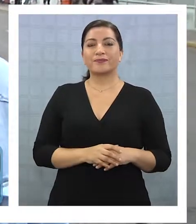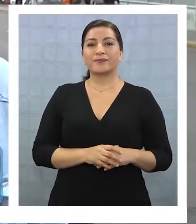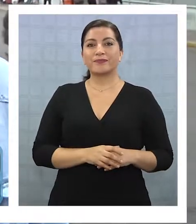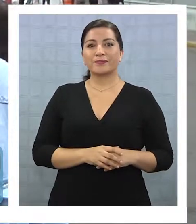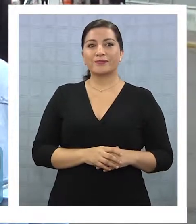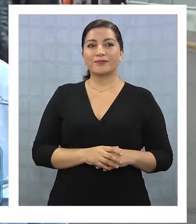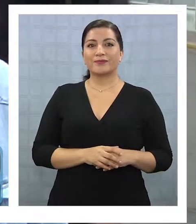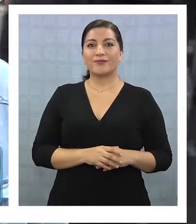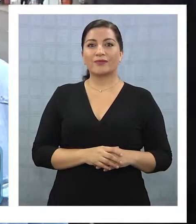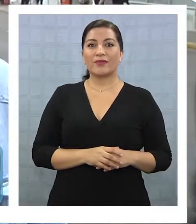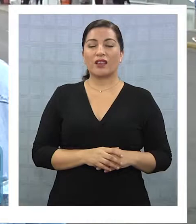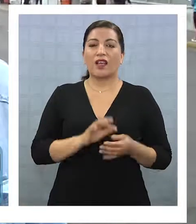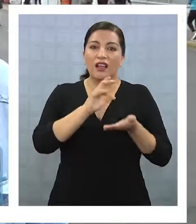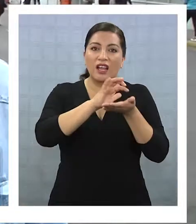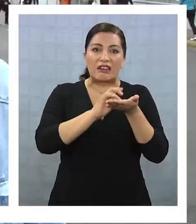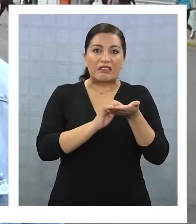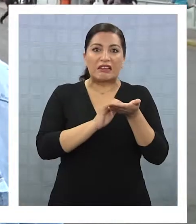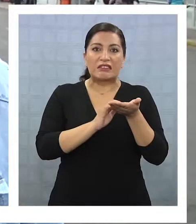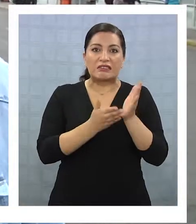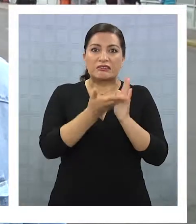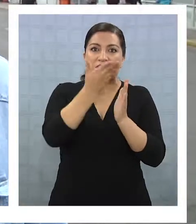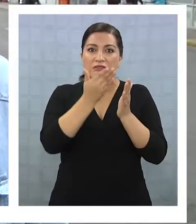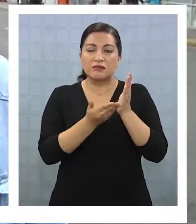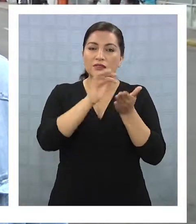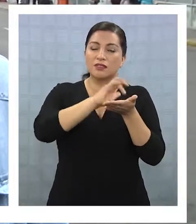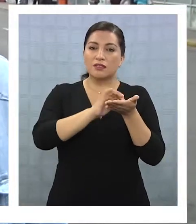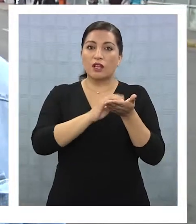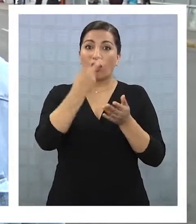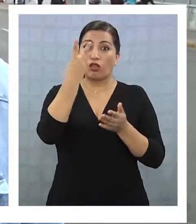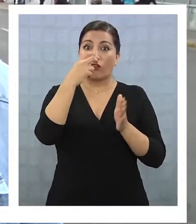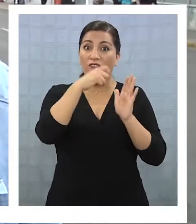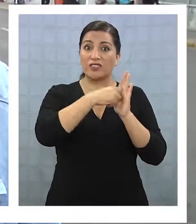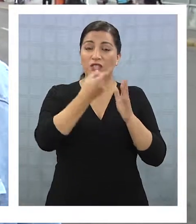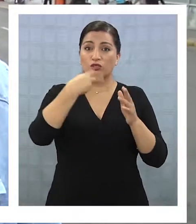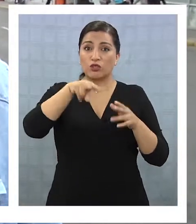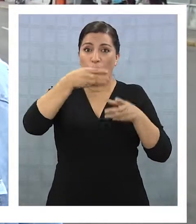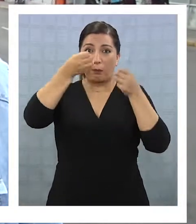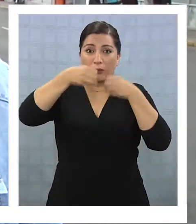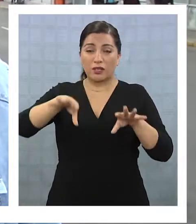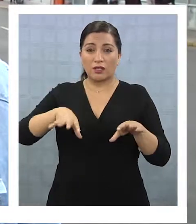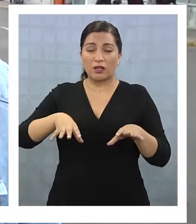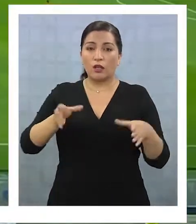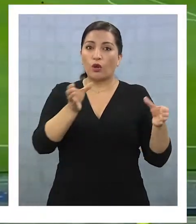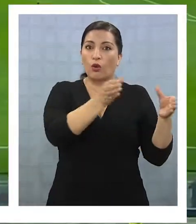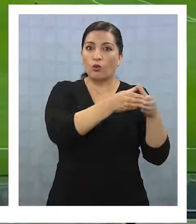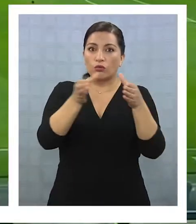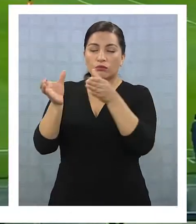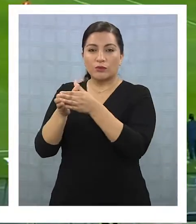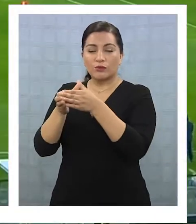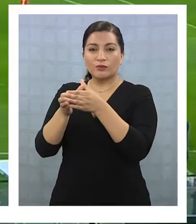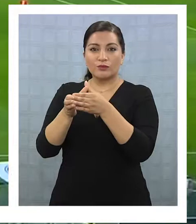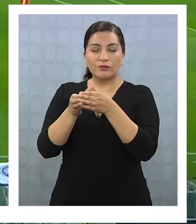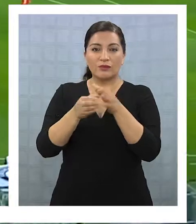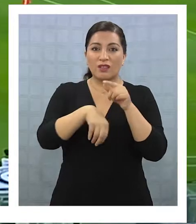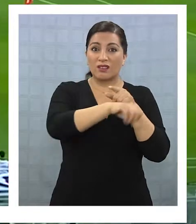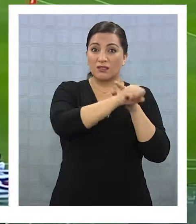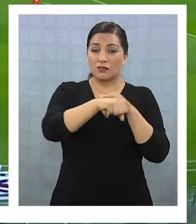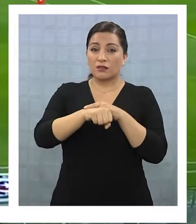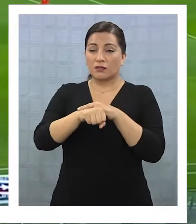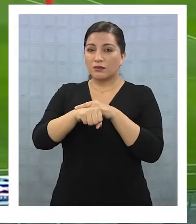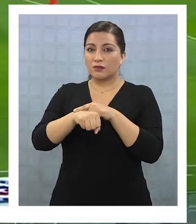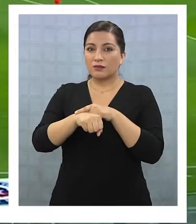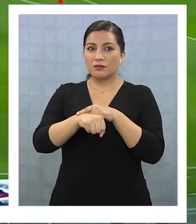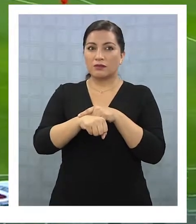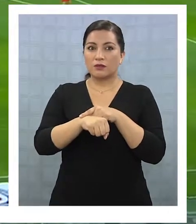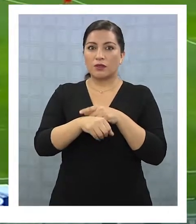restar y a sumar, y eso que las dos fechas que perdimos, los otros equipos sudamericanos